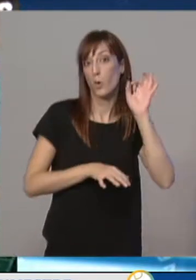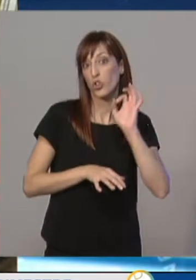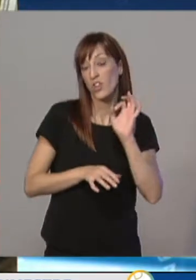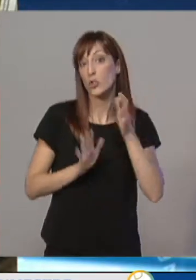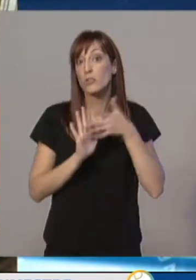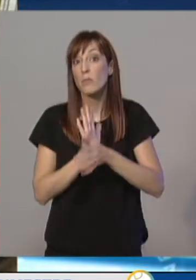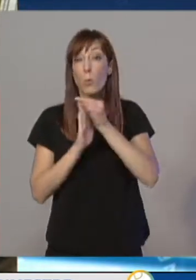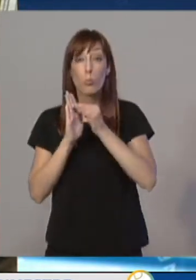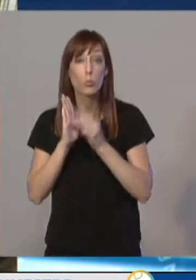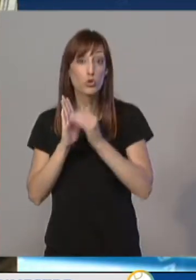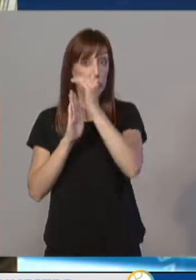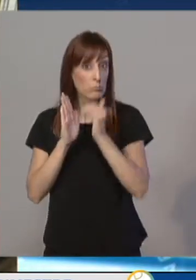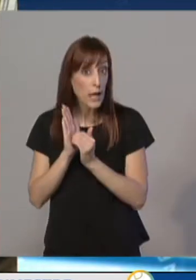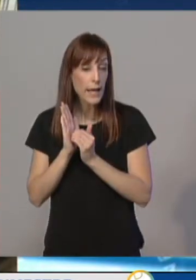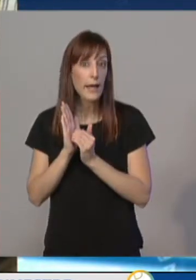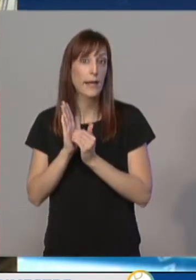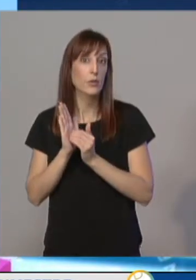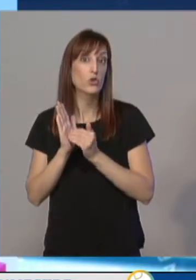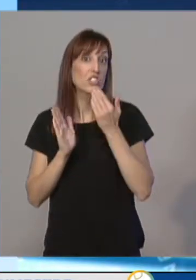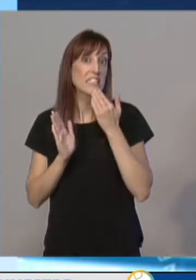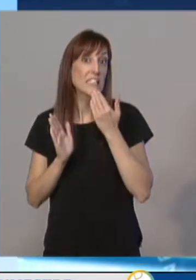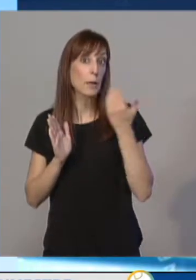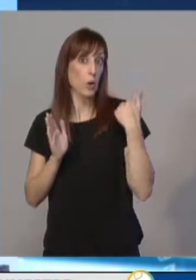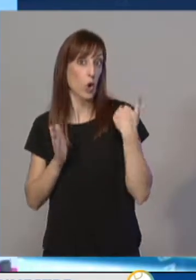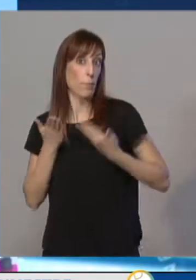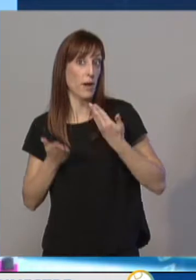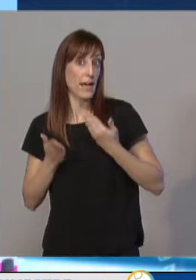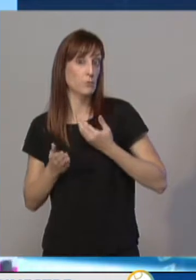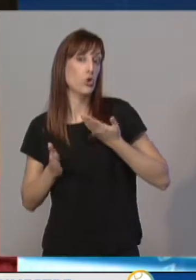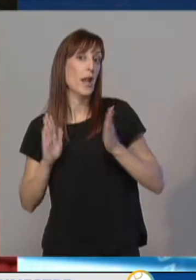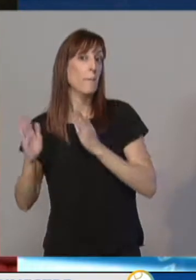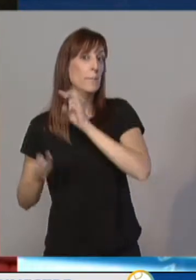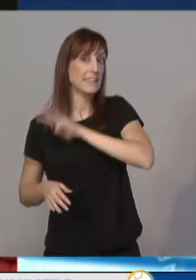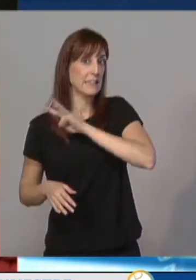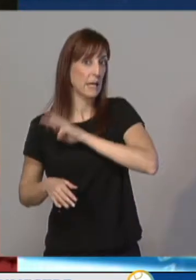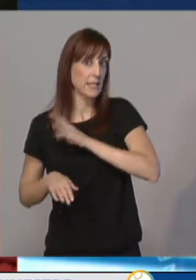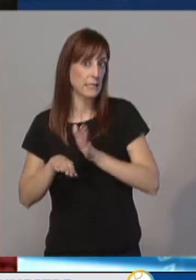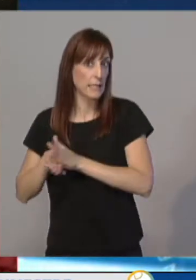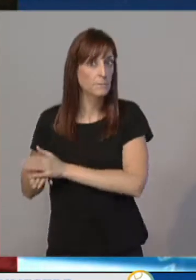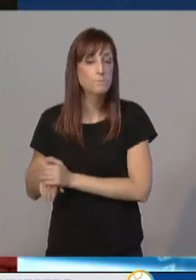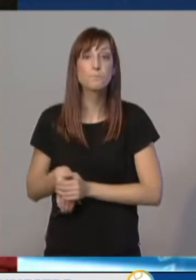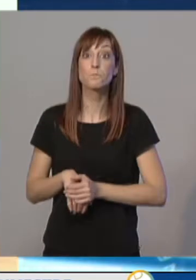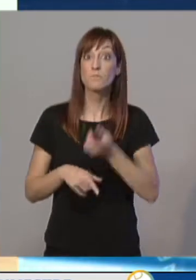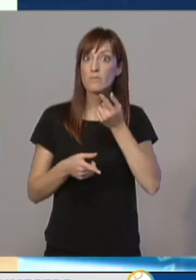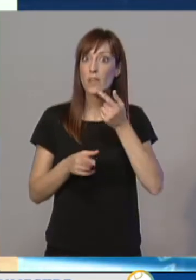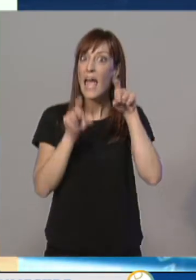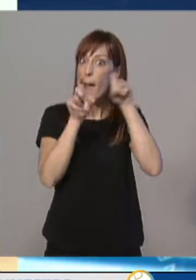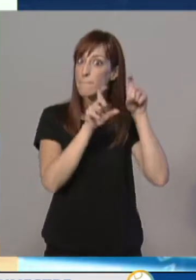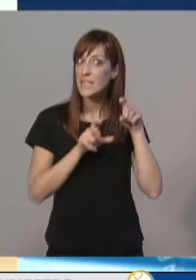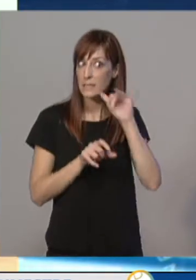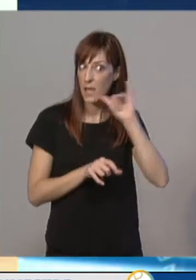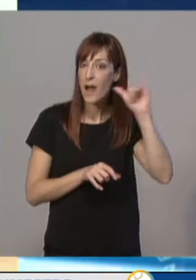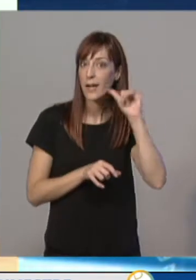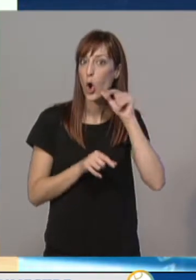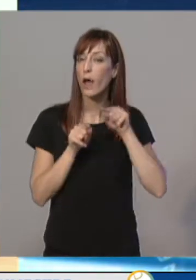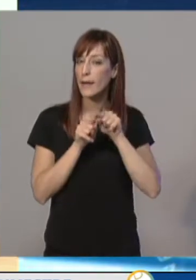puntos menos que en el trimestre anterior... ...que fue del 9,86. Unos datos que han sido criticados por la Federación de Empresas de La Rioja